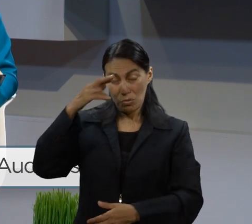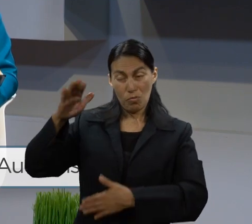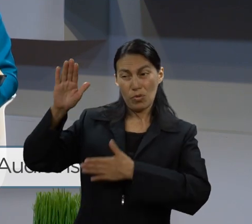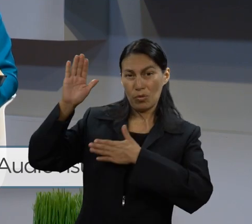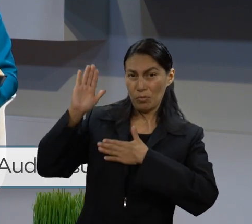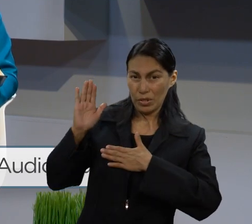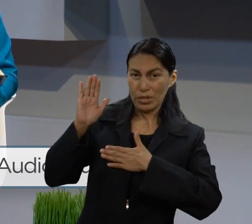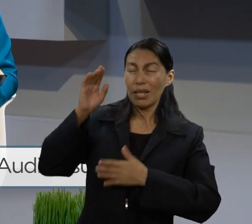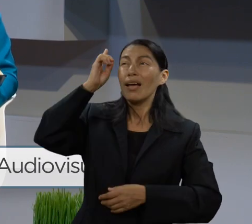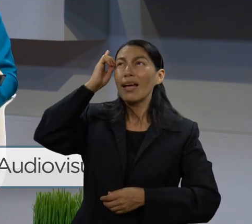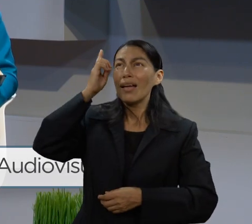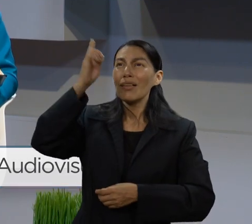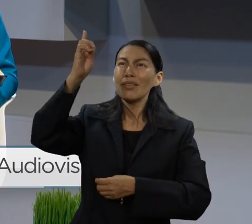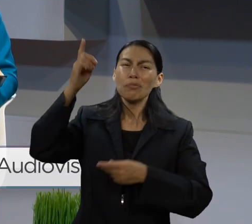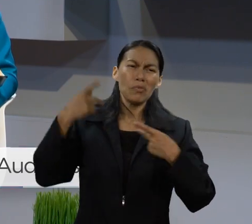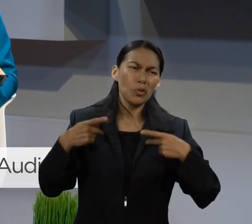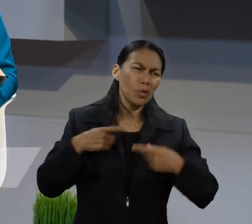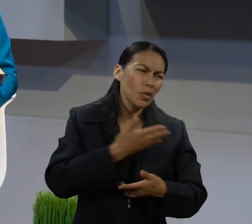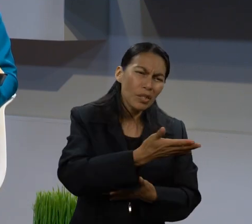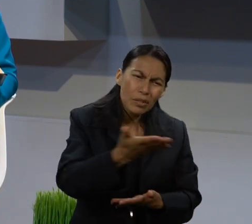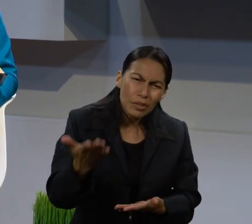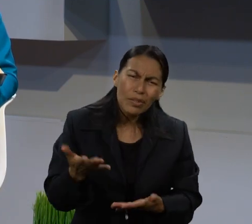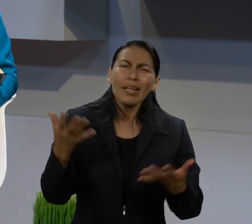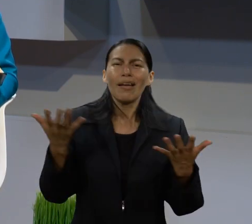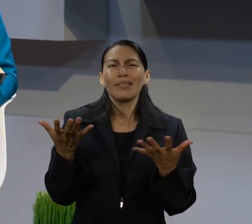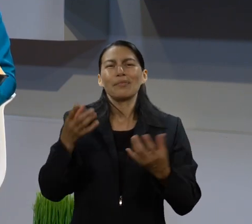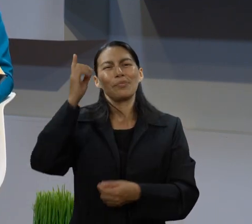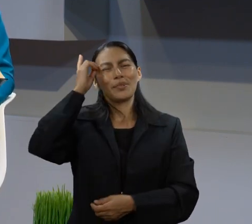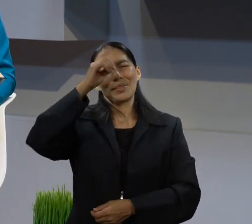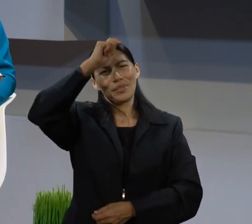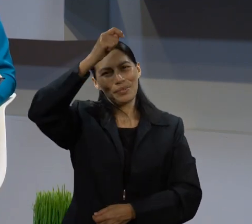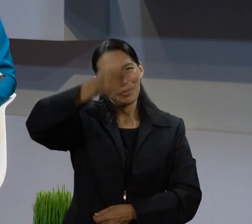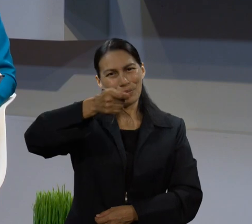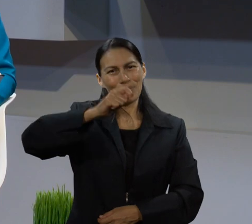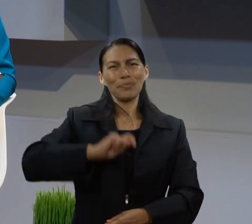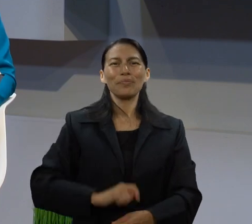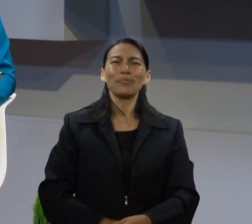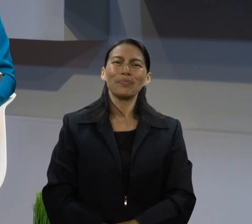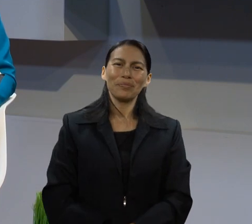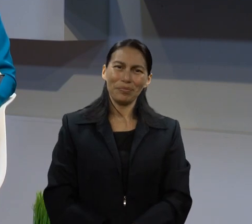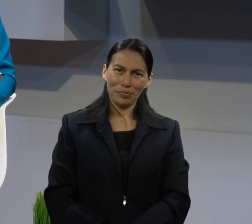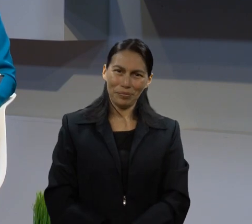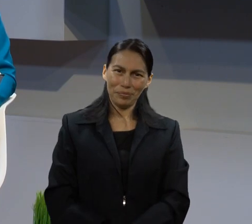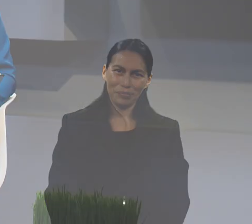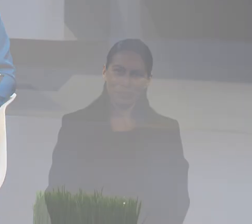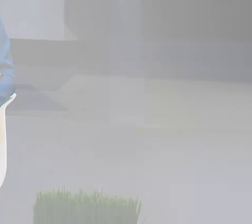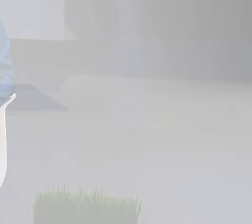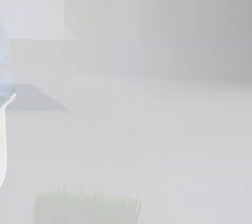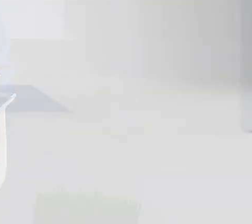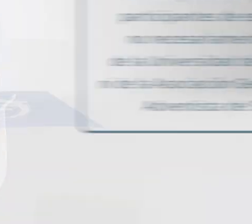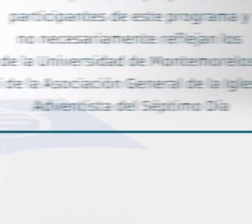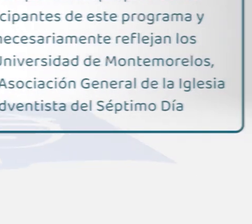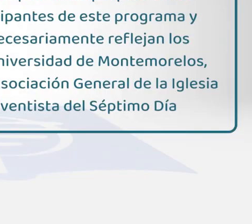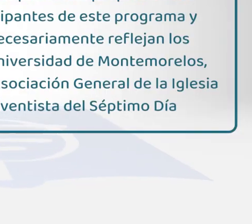presentes sobre todo las grandes promesas que Dios ha hecho a su pueblo. Que Dios te bendiga.